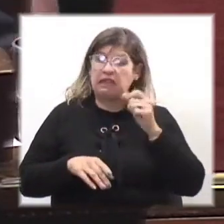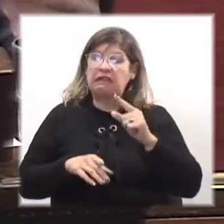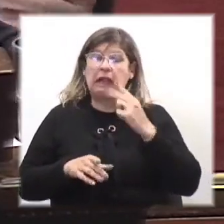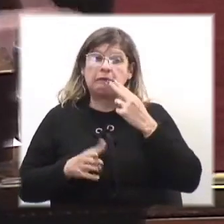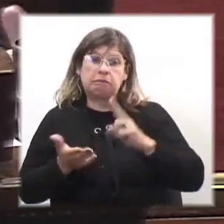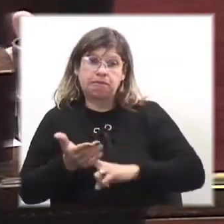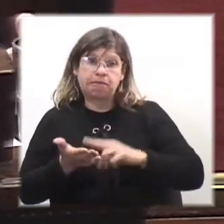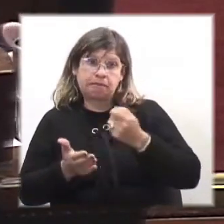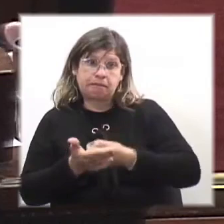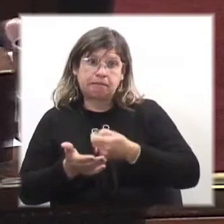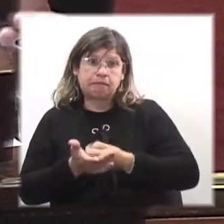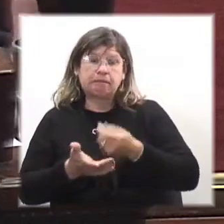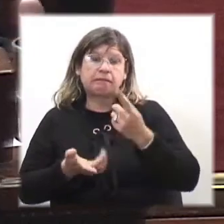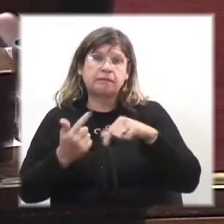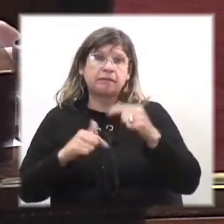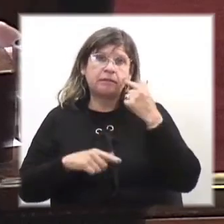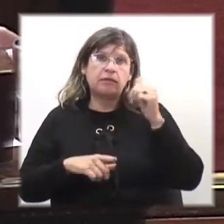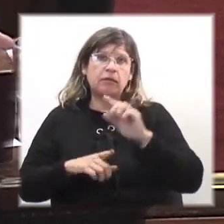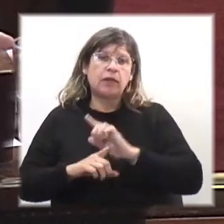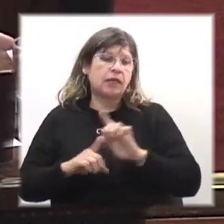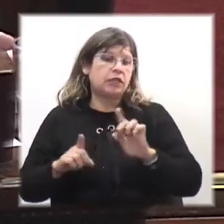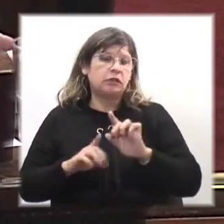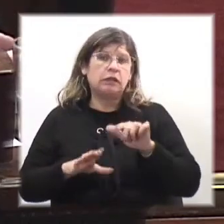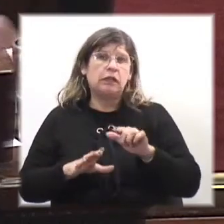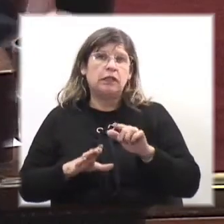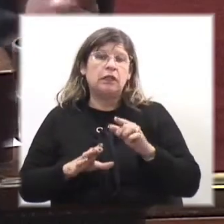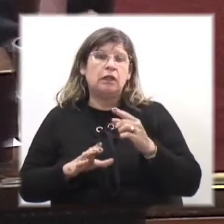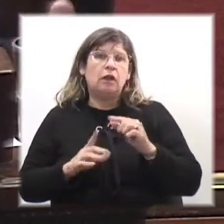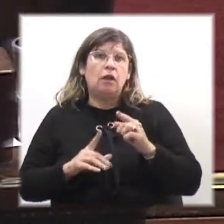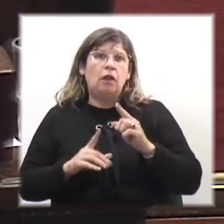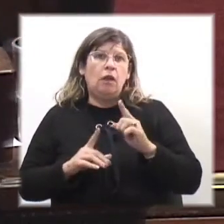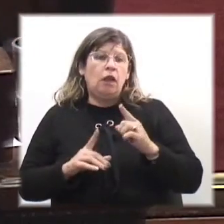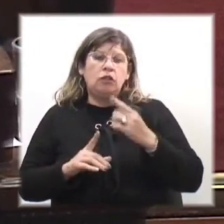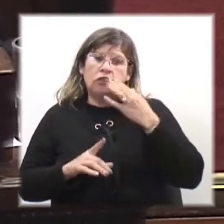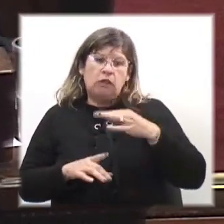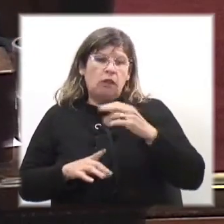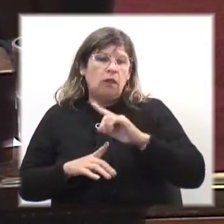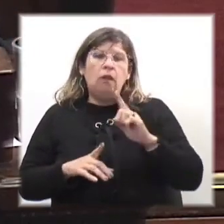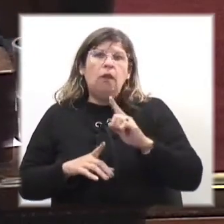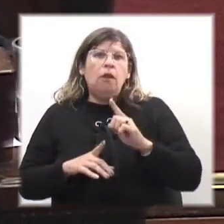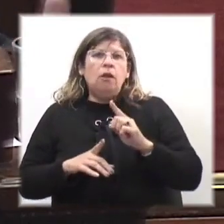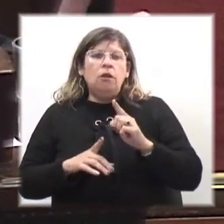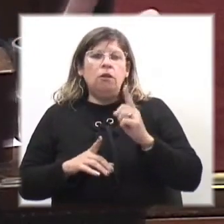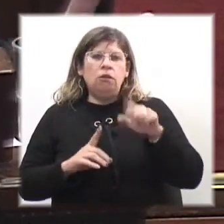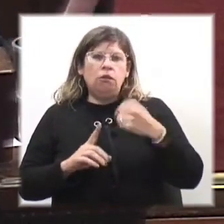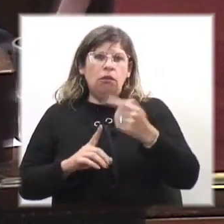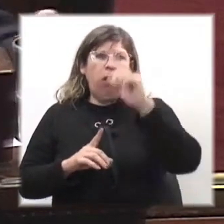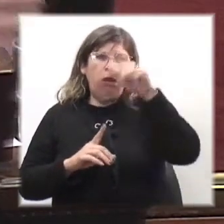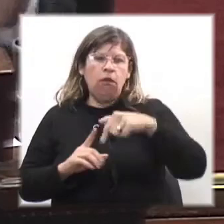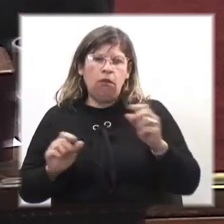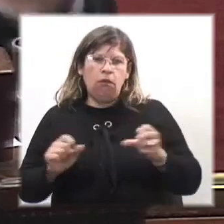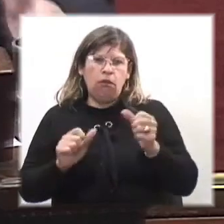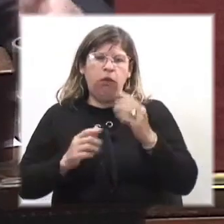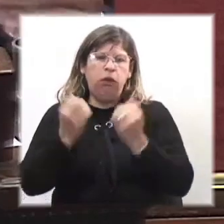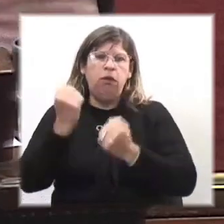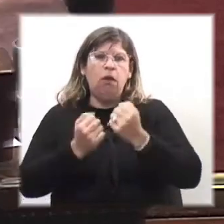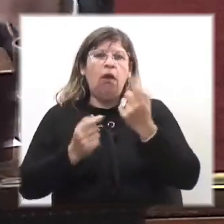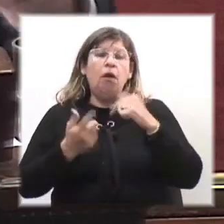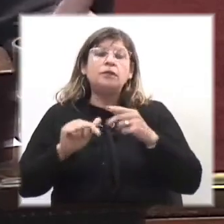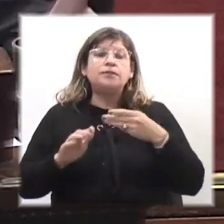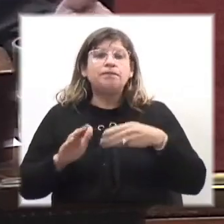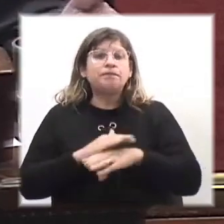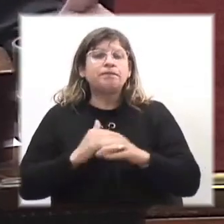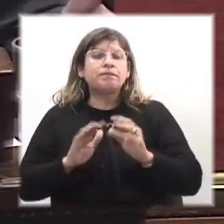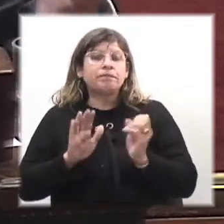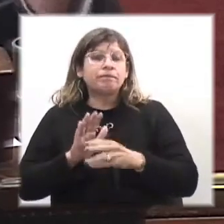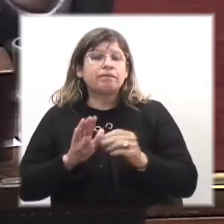a través de la empresa que no son genuinos de propina, sino que vienen de otra actividad económica. Pero como entra al banco